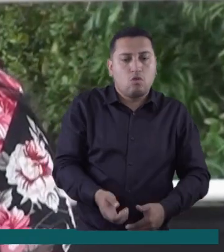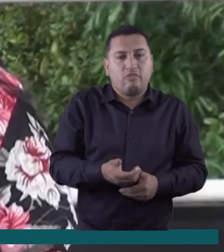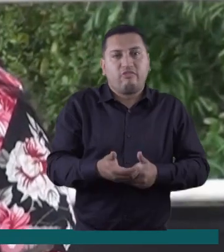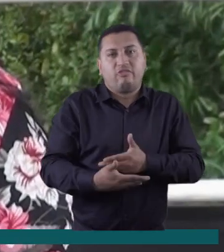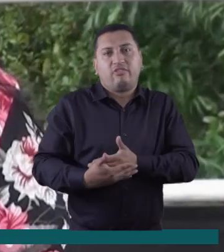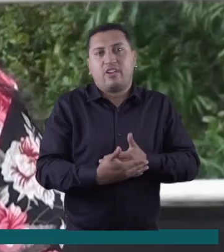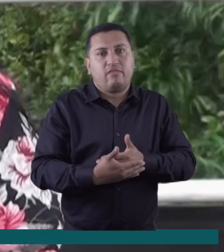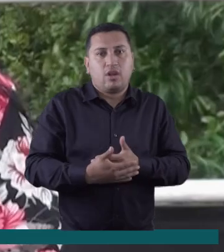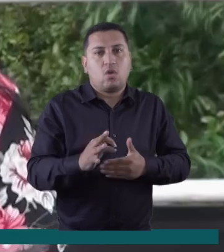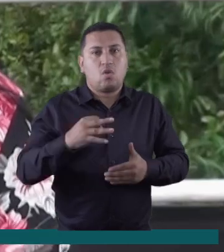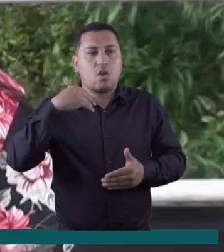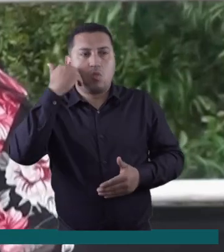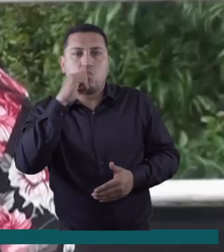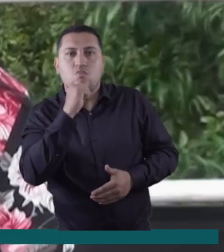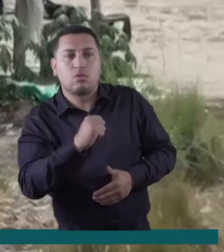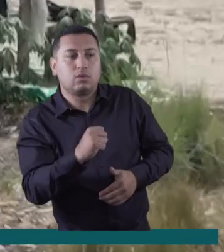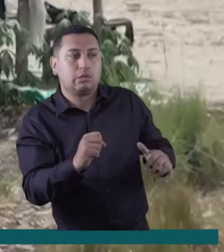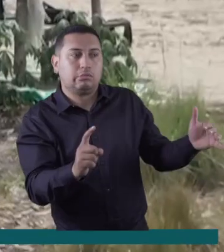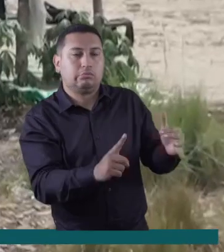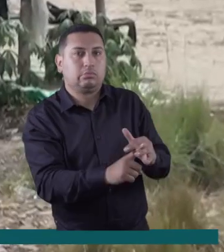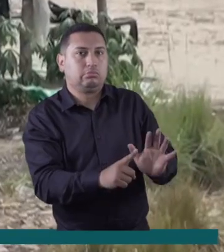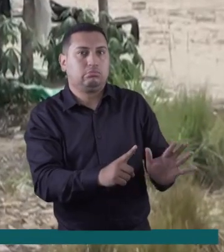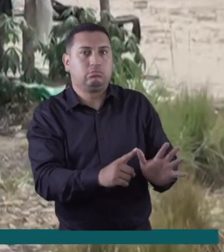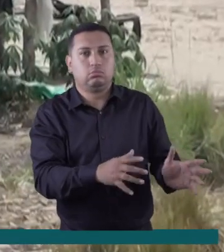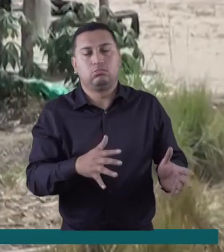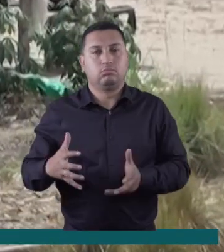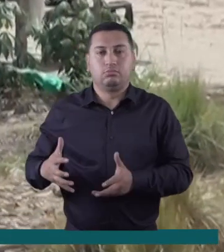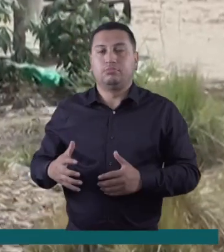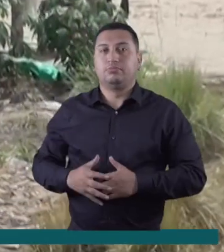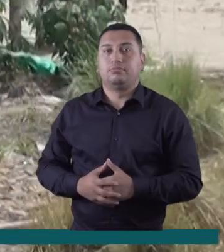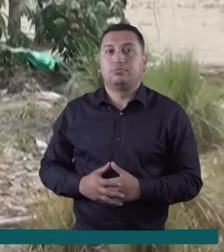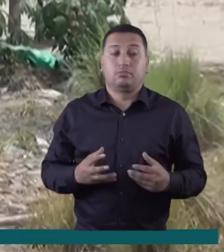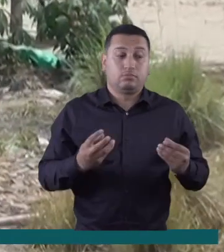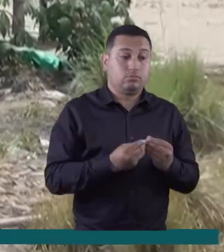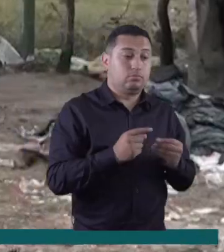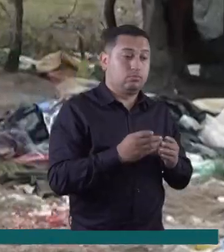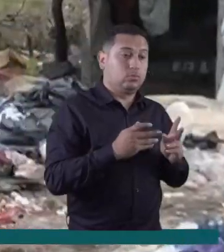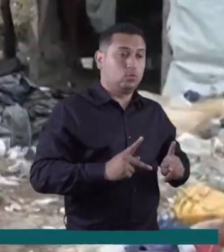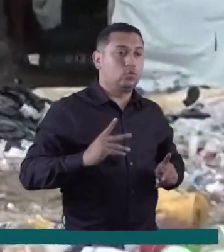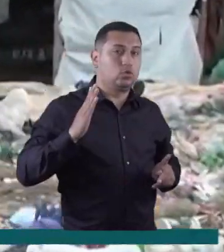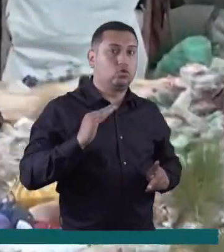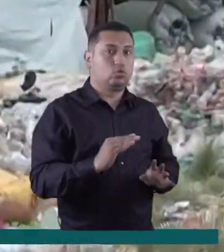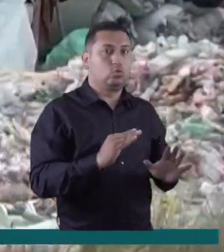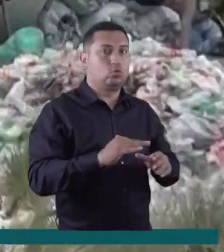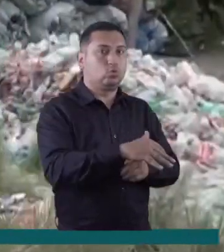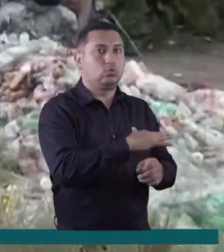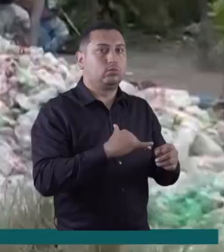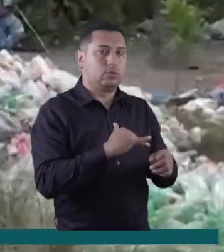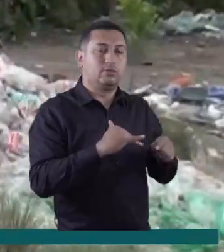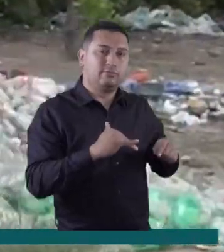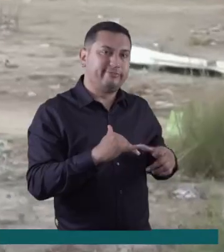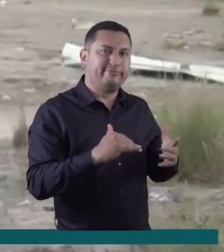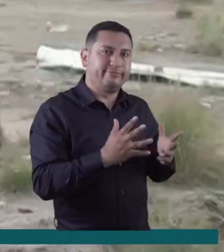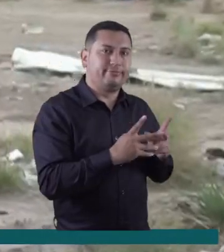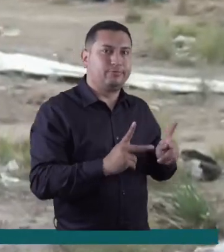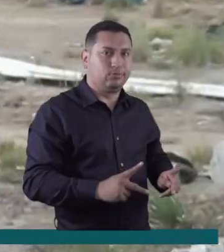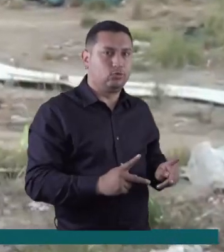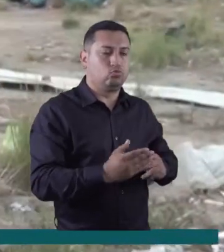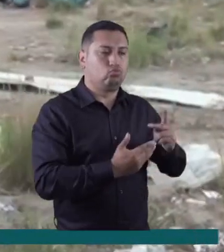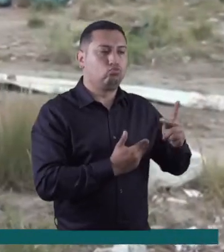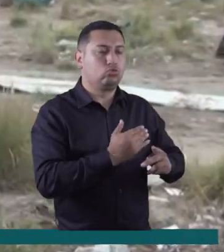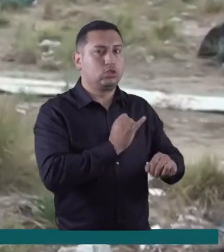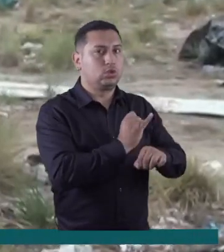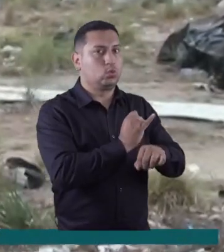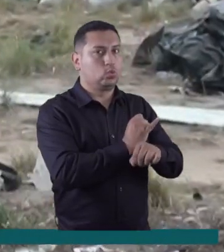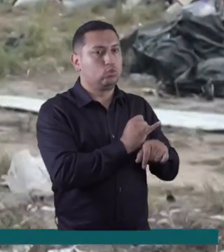recién nacidos, había adultos mayores. A través de un proyecto institucional, un grupo de estudiantes en Cota, Cundinamarca, habiéndose informado de la